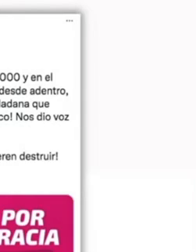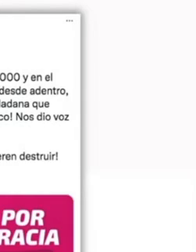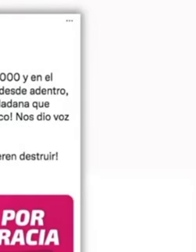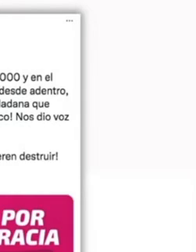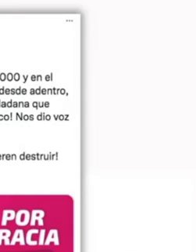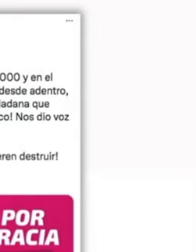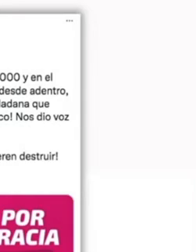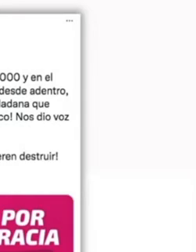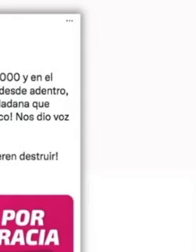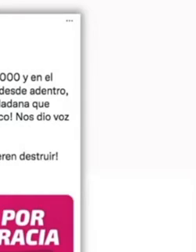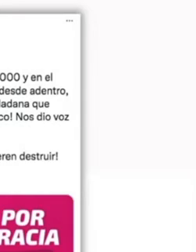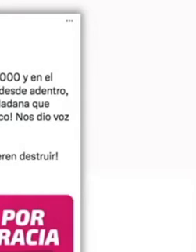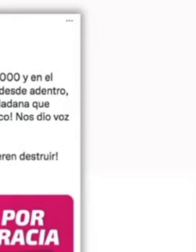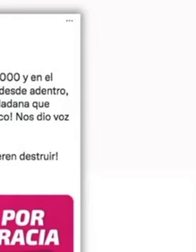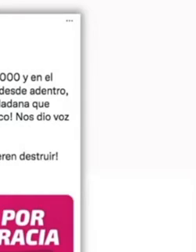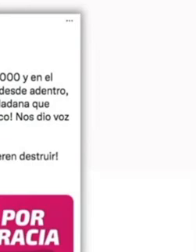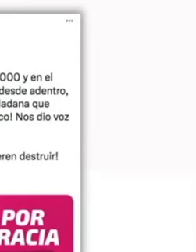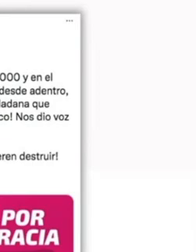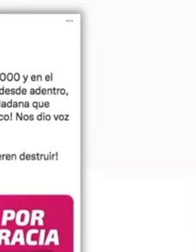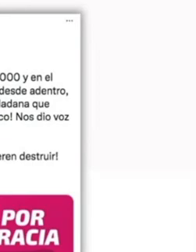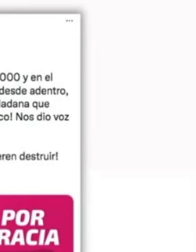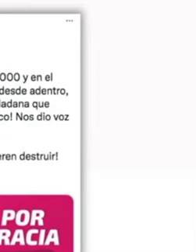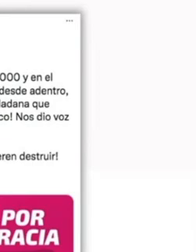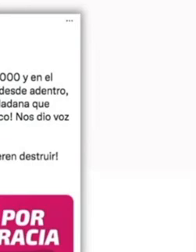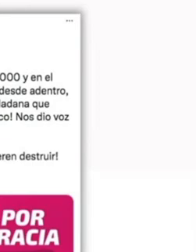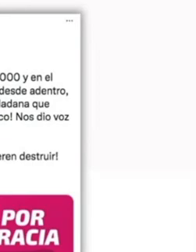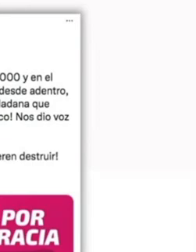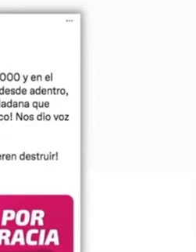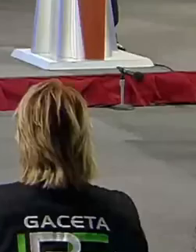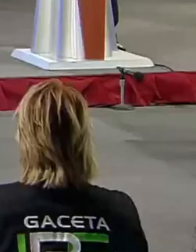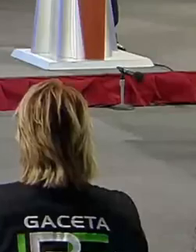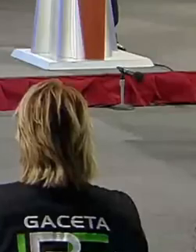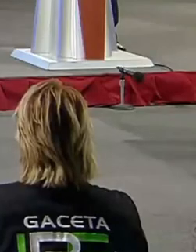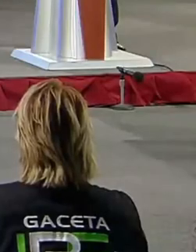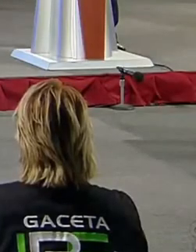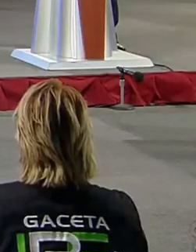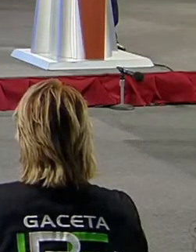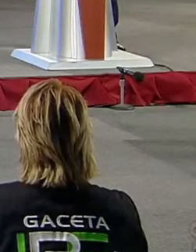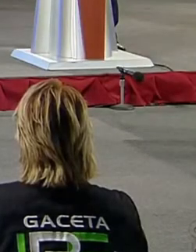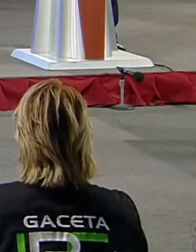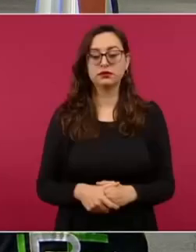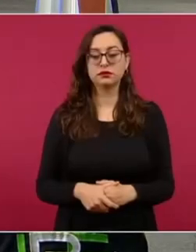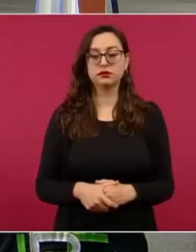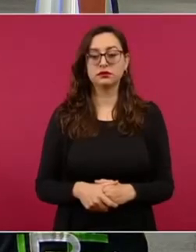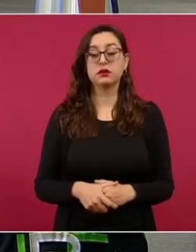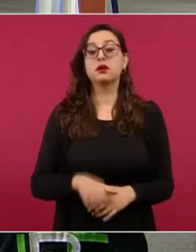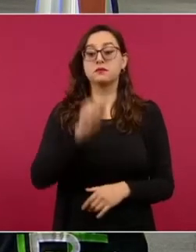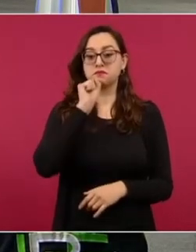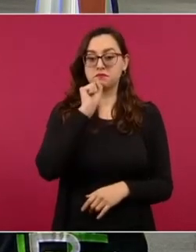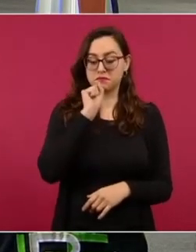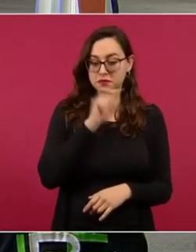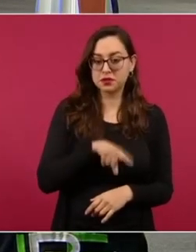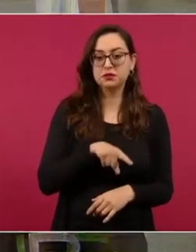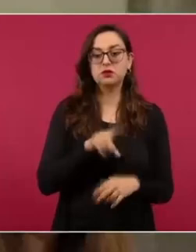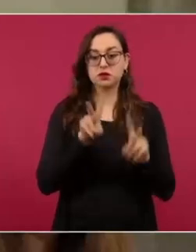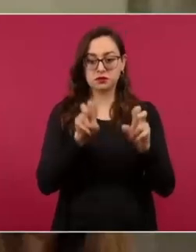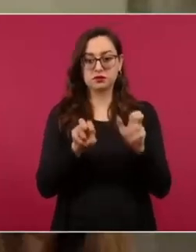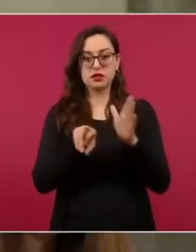Presidente, en información precisamente que trae también la revista, es la publicación que se hace en torno a estos informes que hace